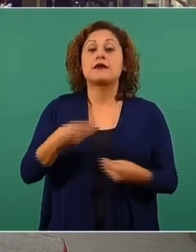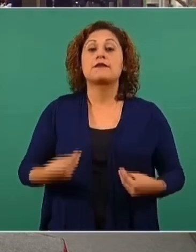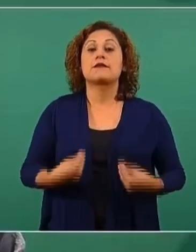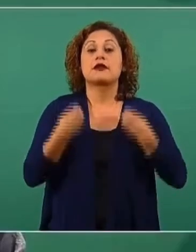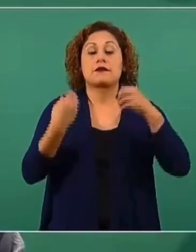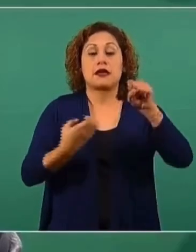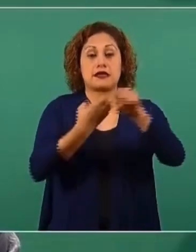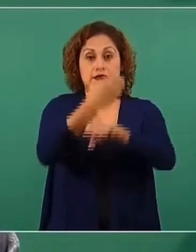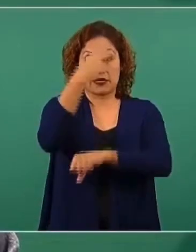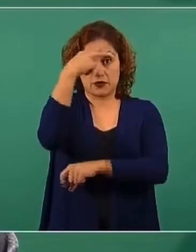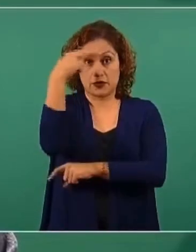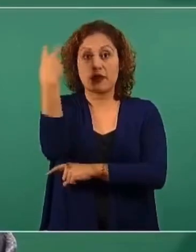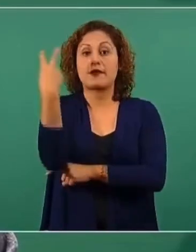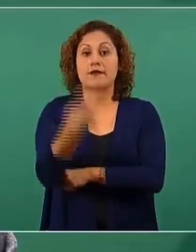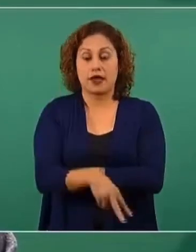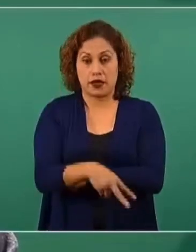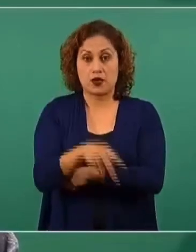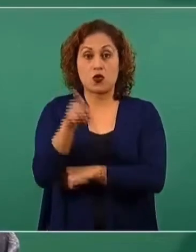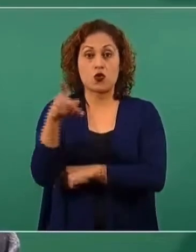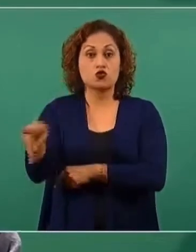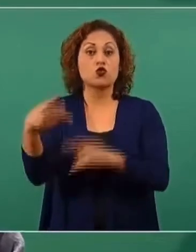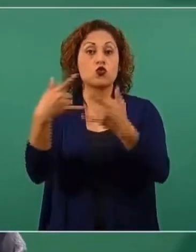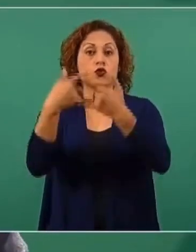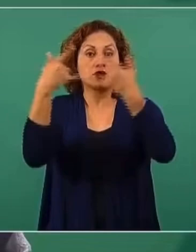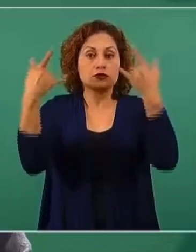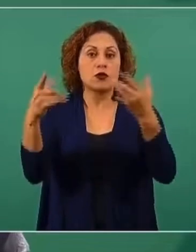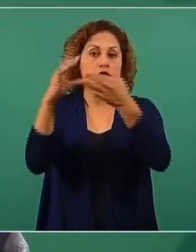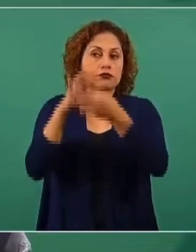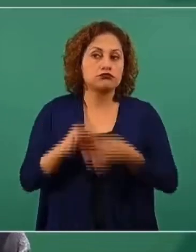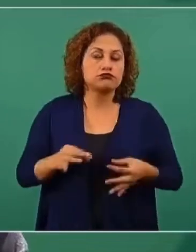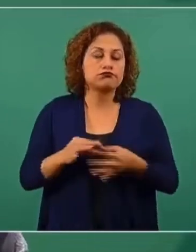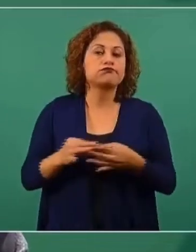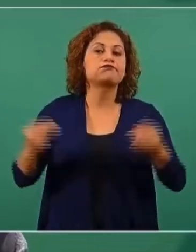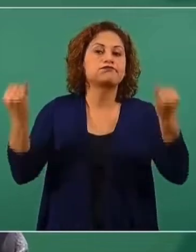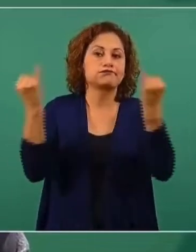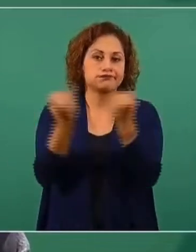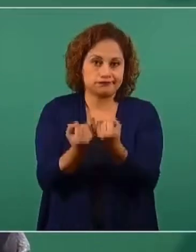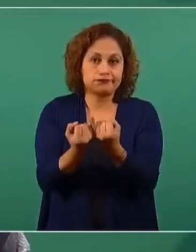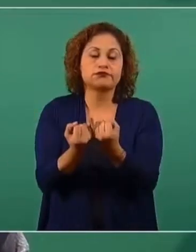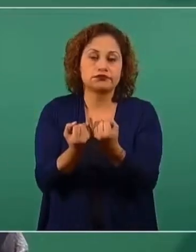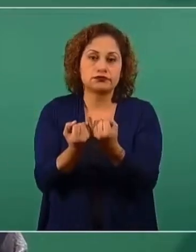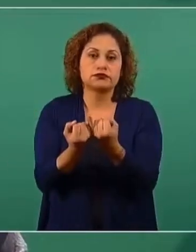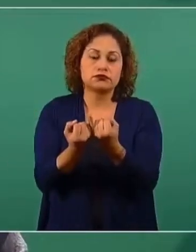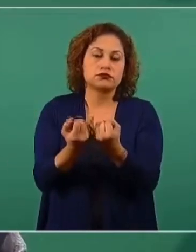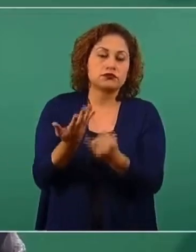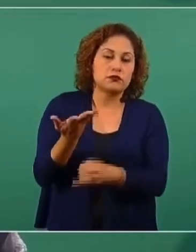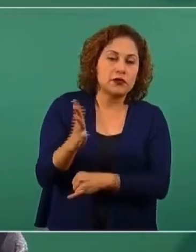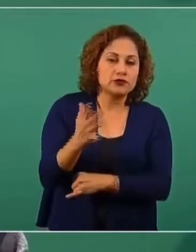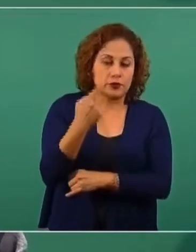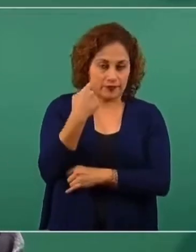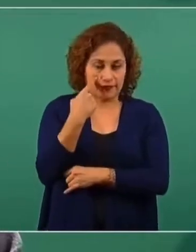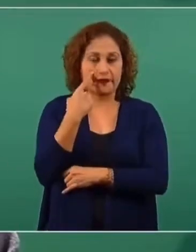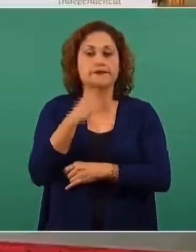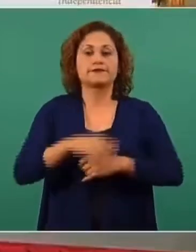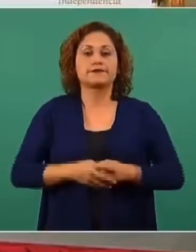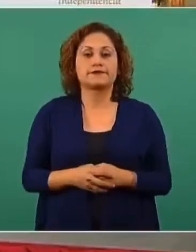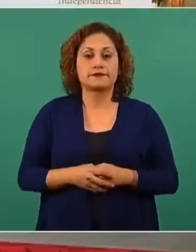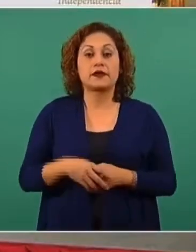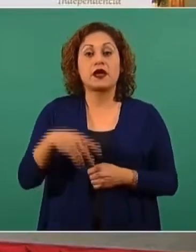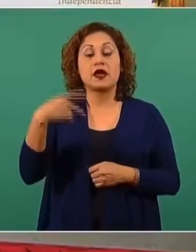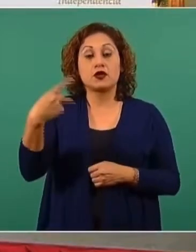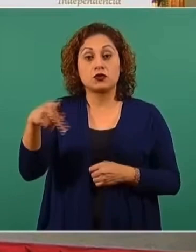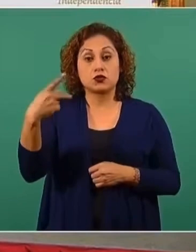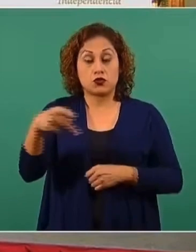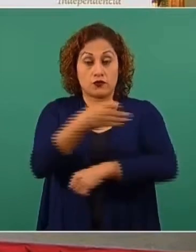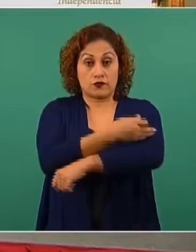de México, que relata un problema precisamente así. Elementos más, elementos menos. Su familiar es una persona adulta muy